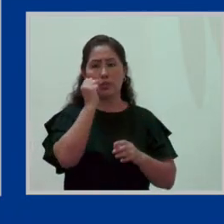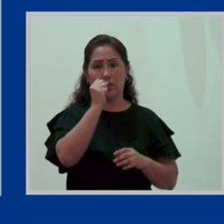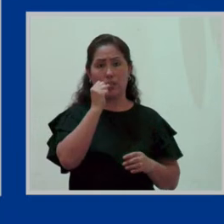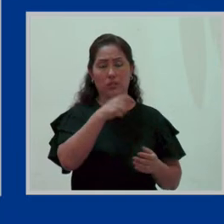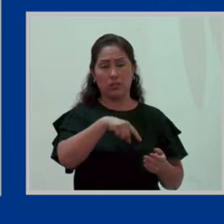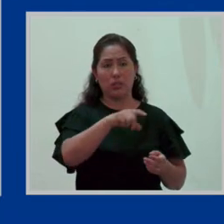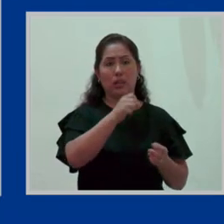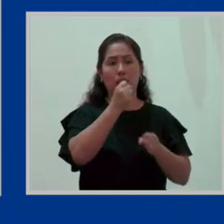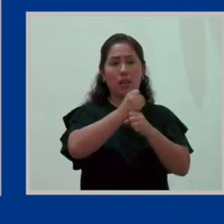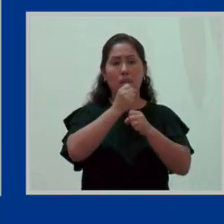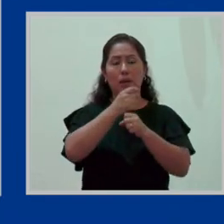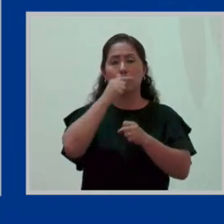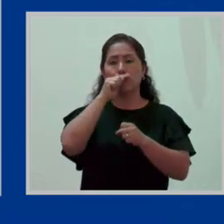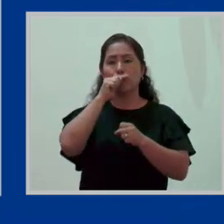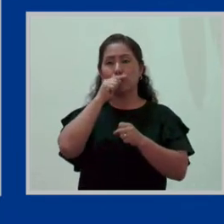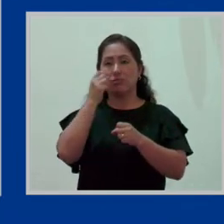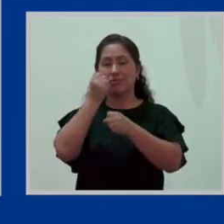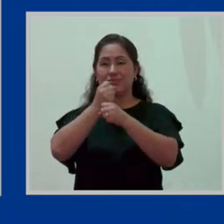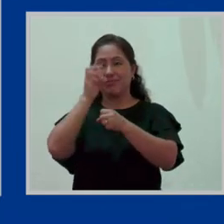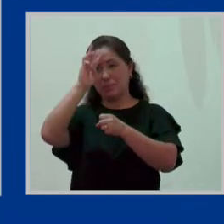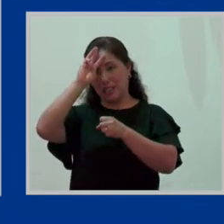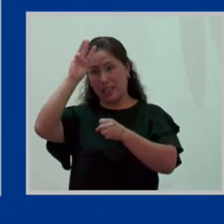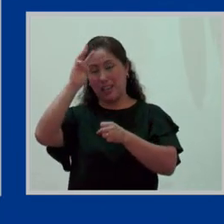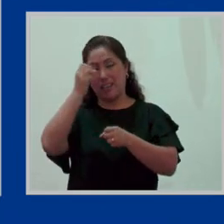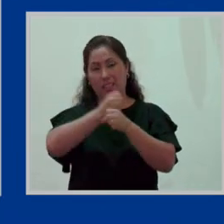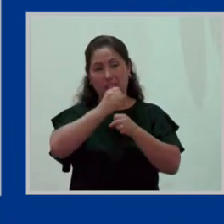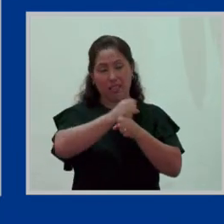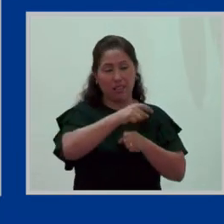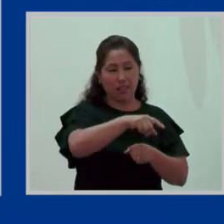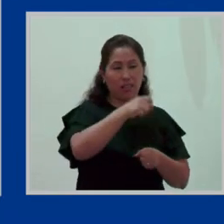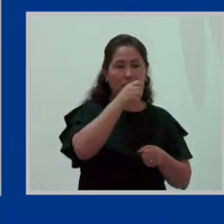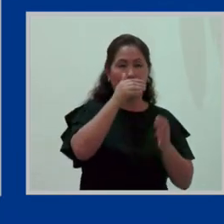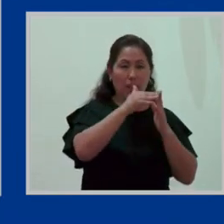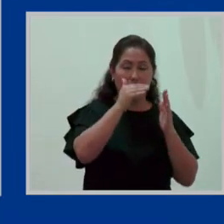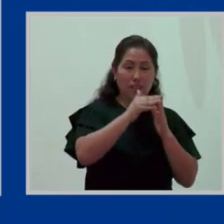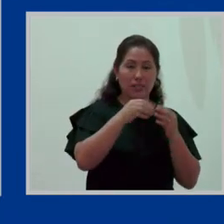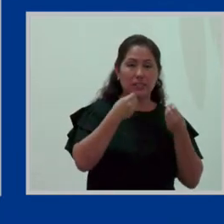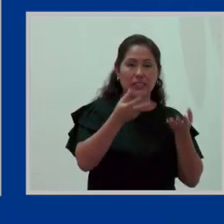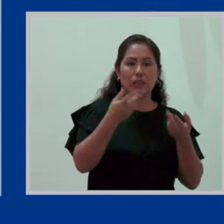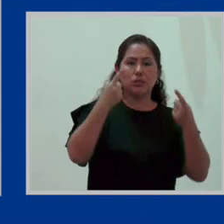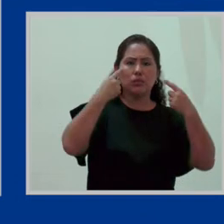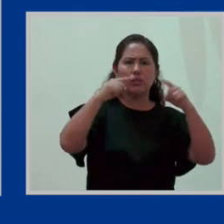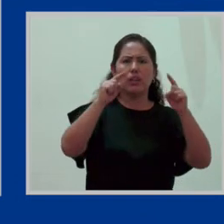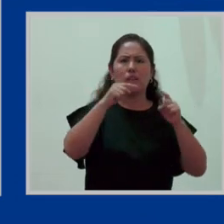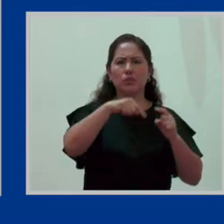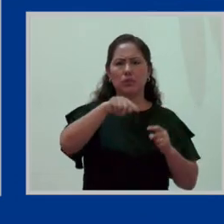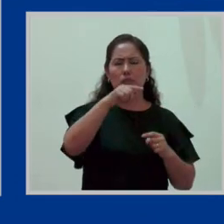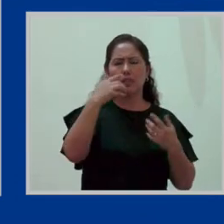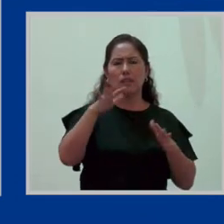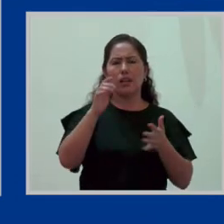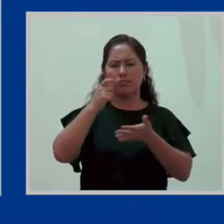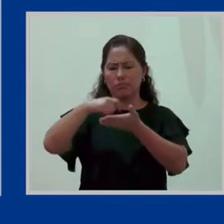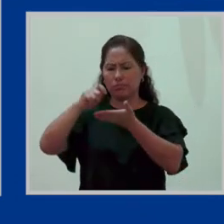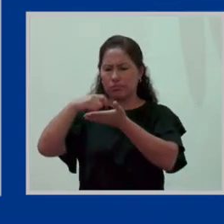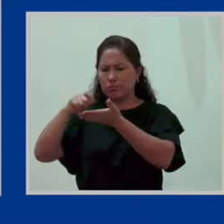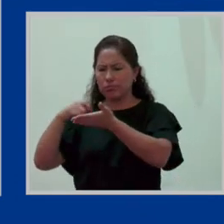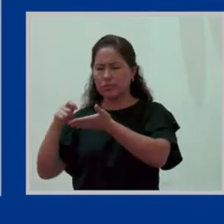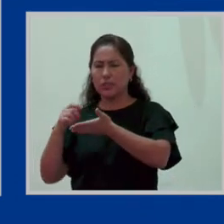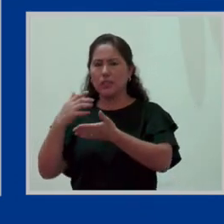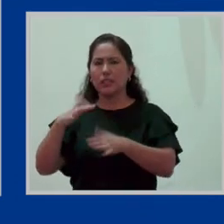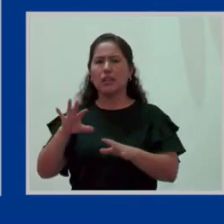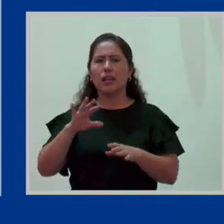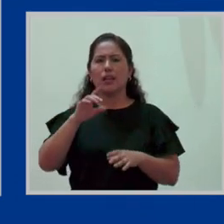trabajadoras del hogar con una lucha incansable, lo han logrado y cuentan, luego de la ratificación del convenio de la OIT